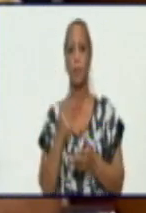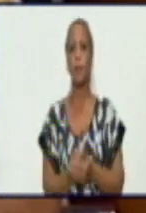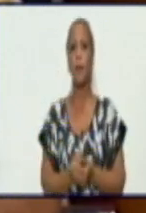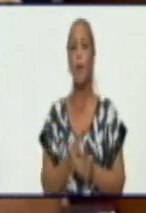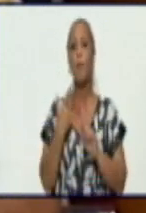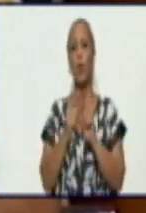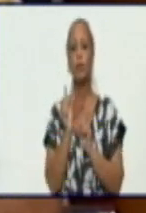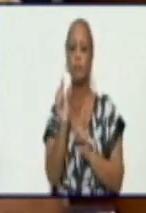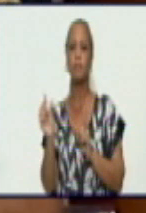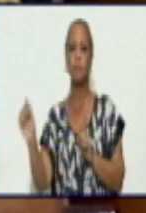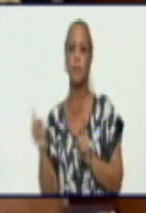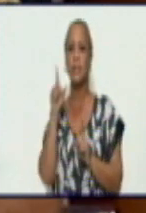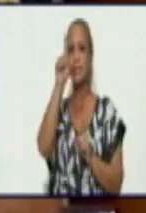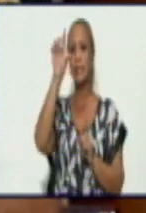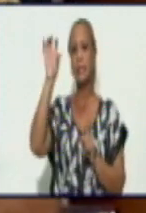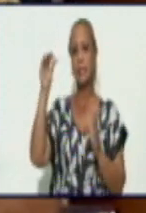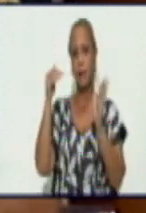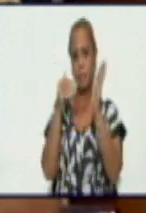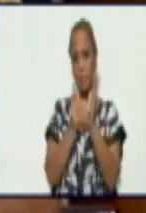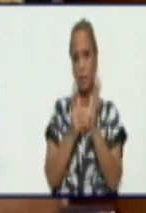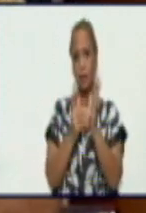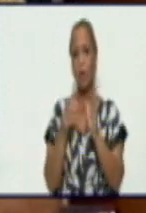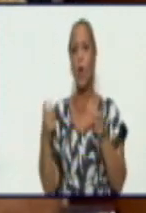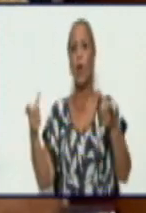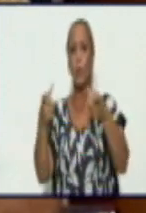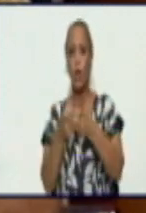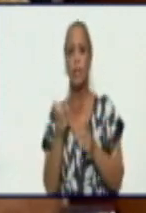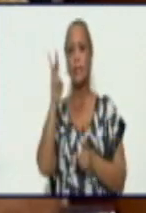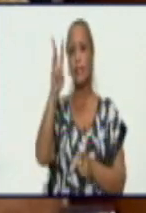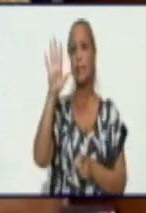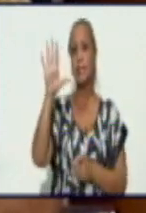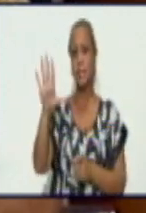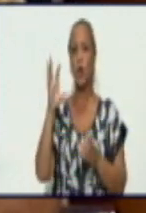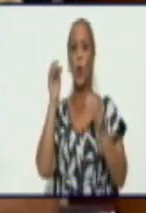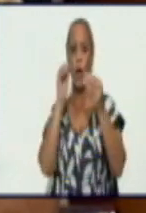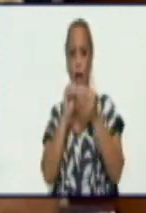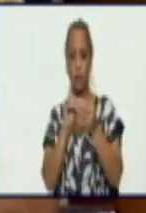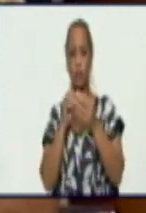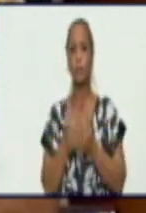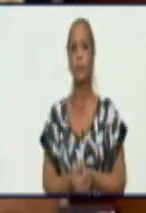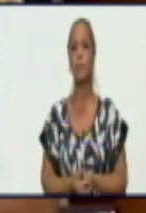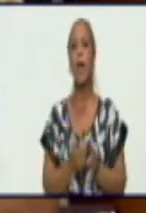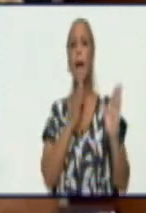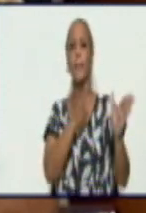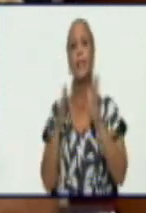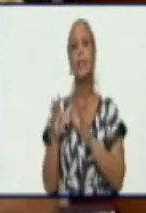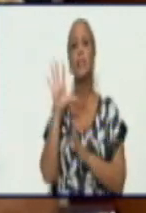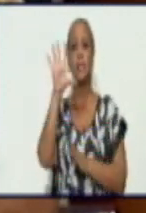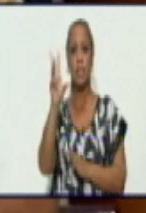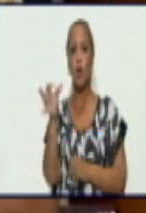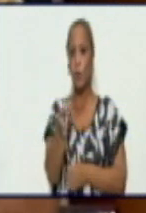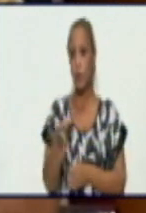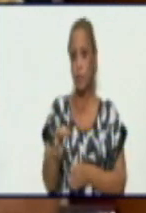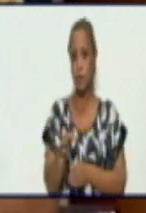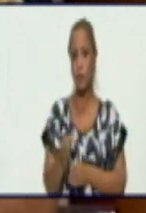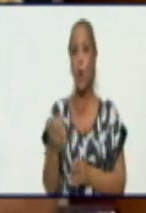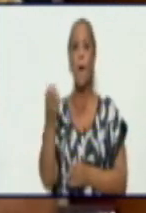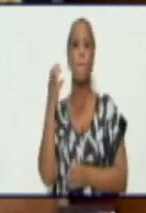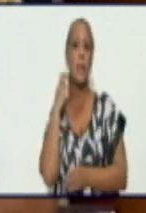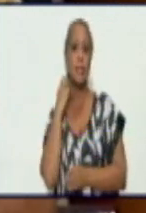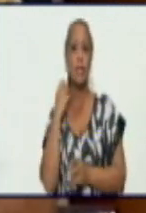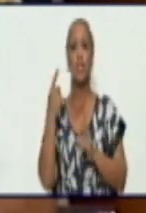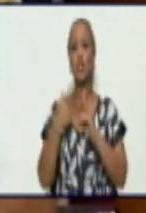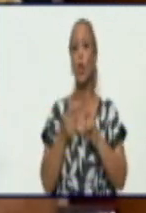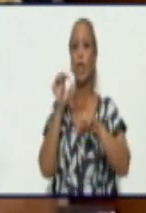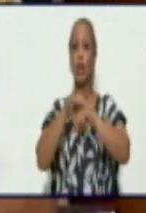cada 100.000 habitantes con un acumulado de 35 casos. Ahora, aparte de estos cinco municipios, el municipio de Manzanillo y Río Cauto también